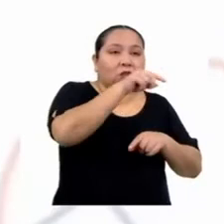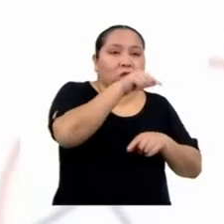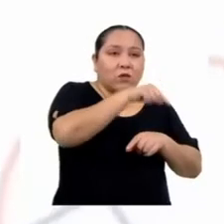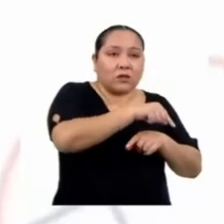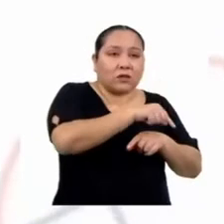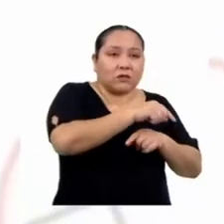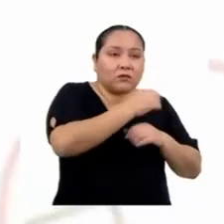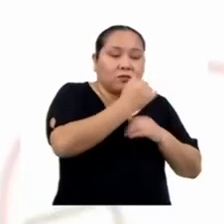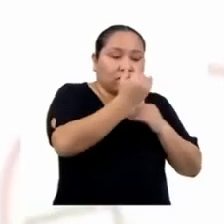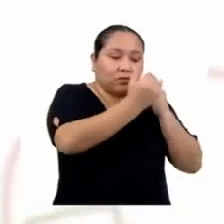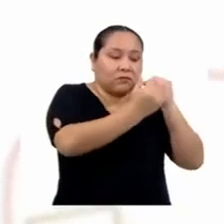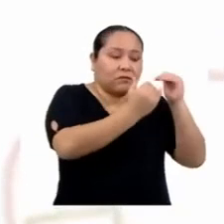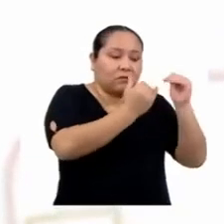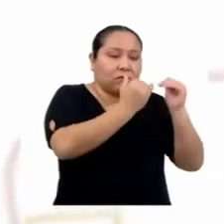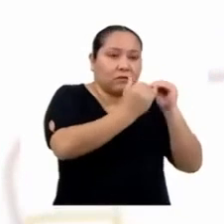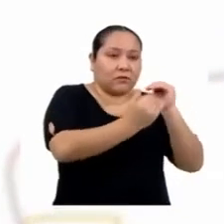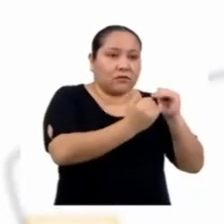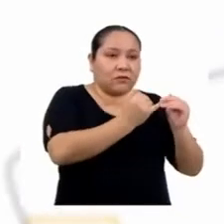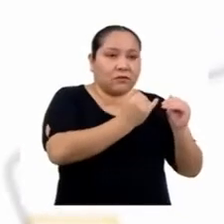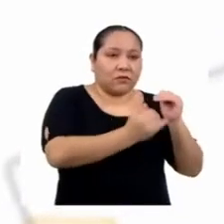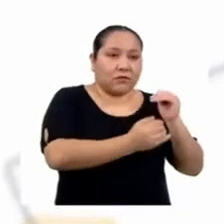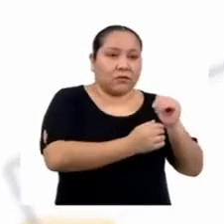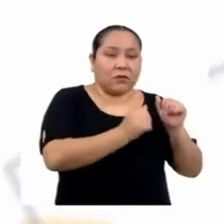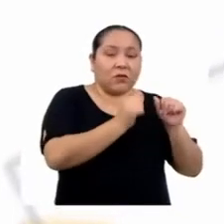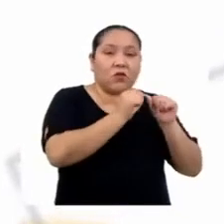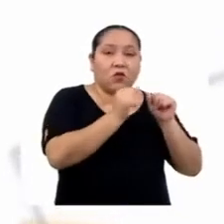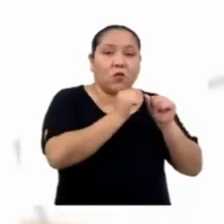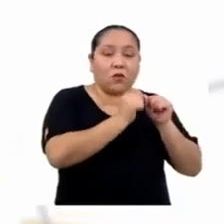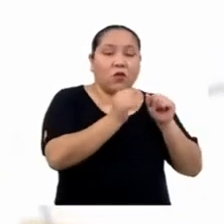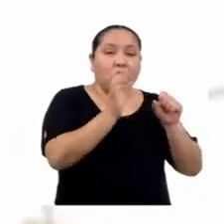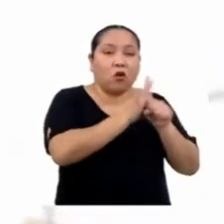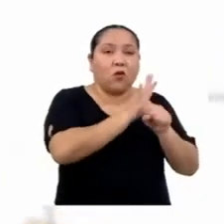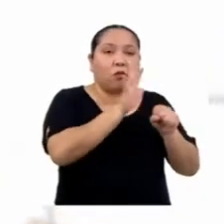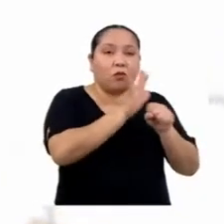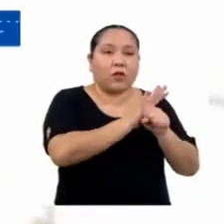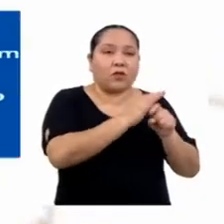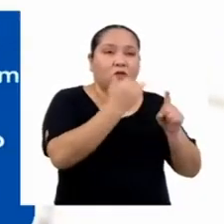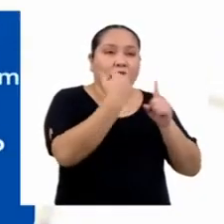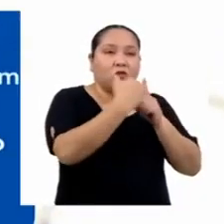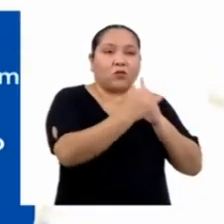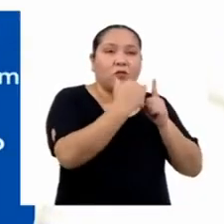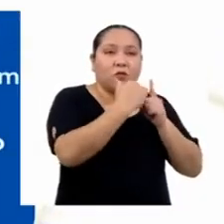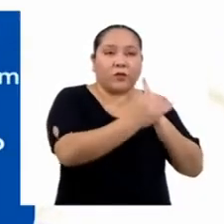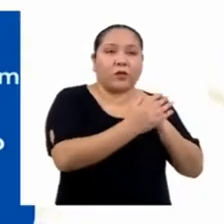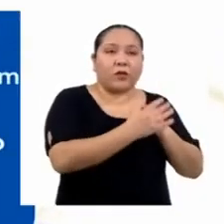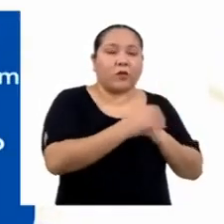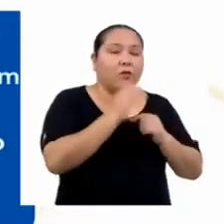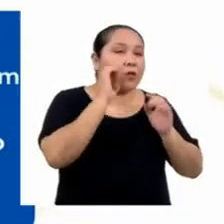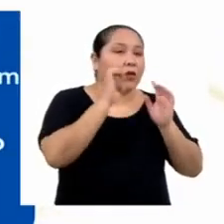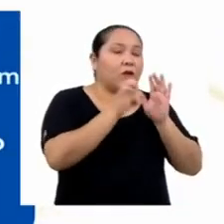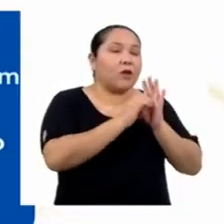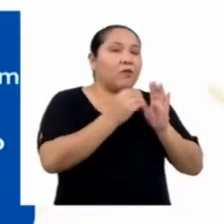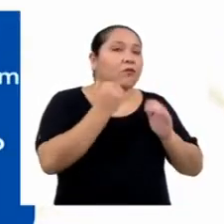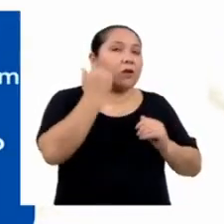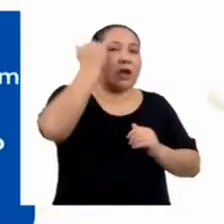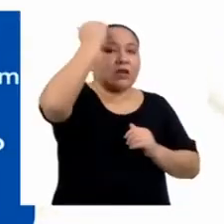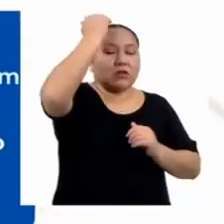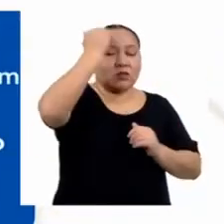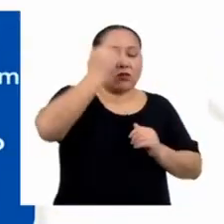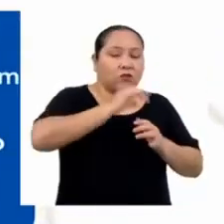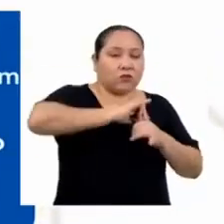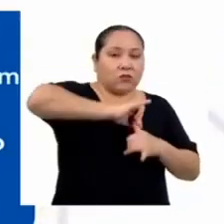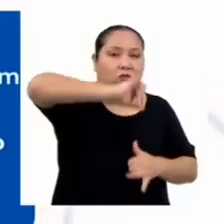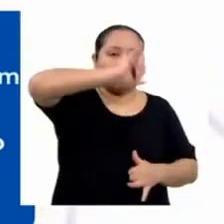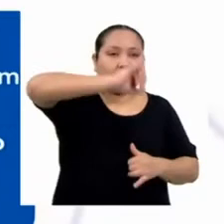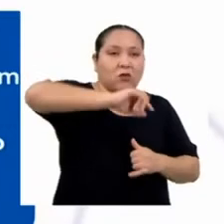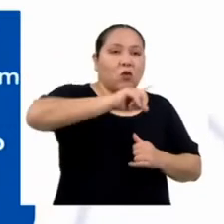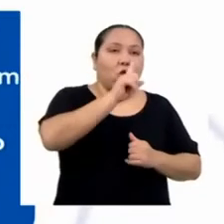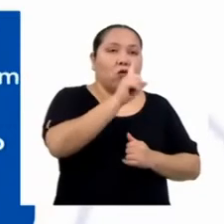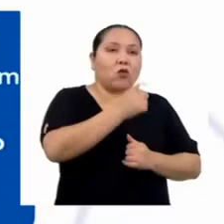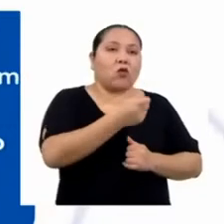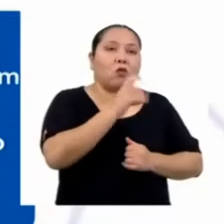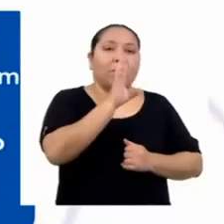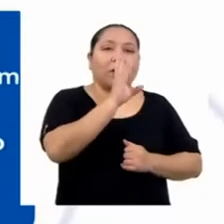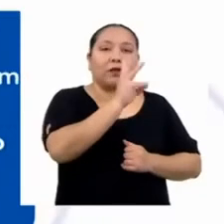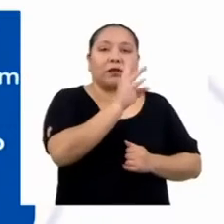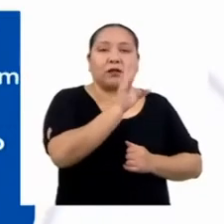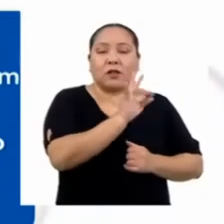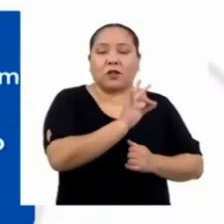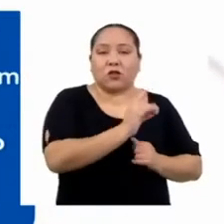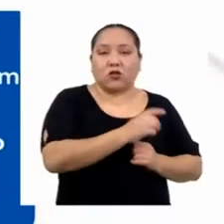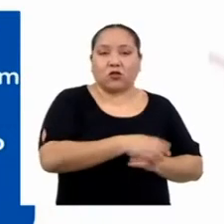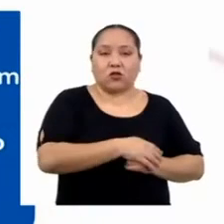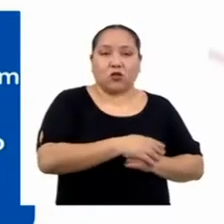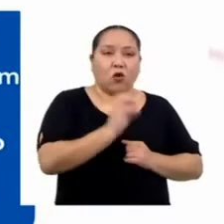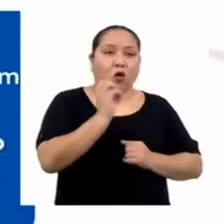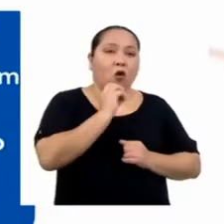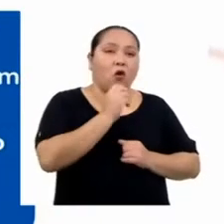cualquier valor dentro de un intervalo real de valores. Como por ejemplo, la estatura de las personas, 1,68 metros,